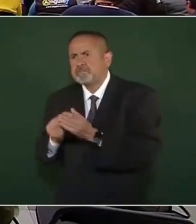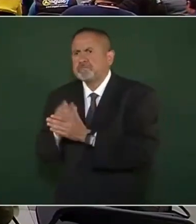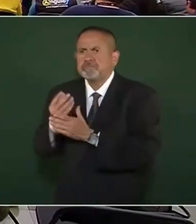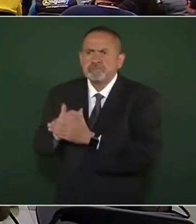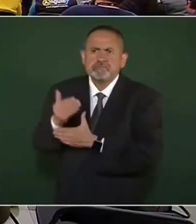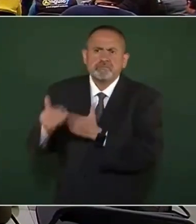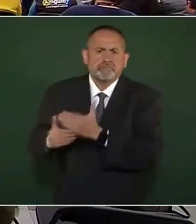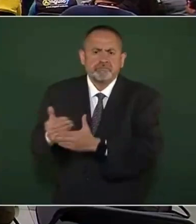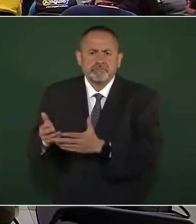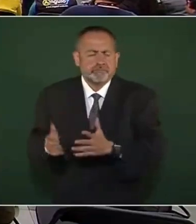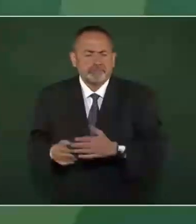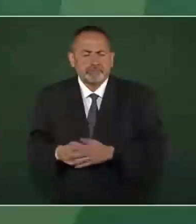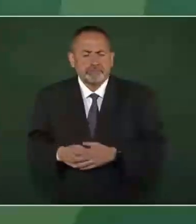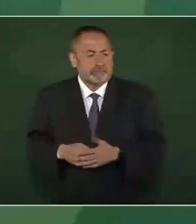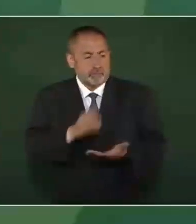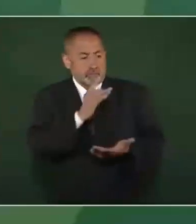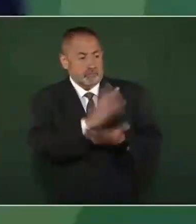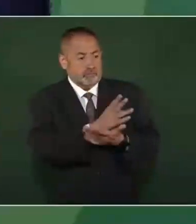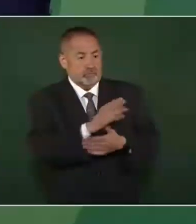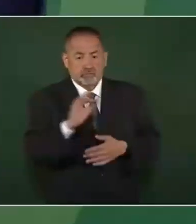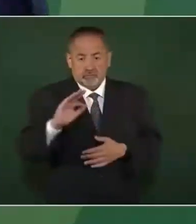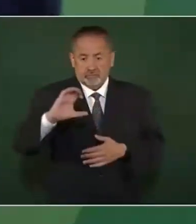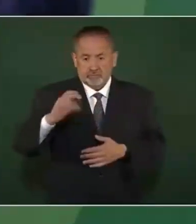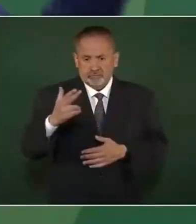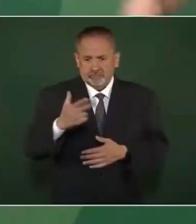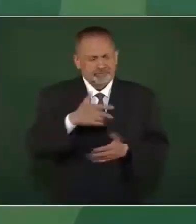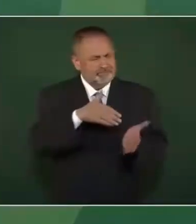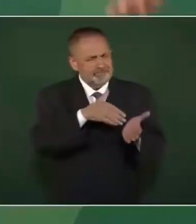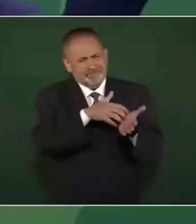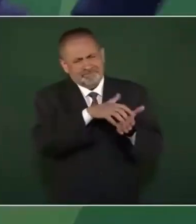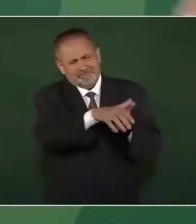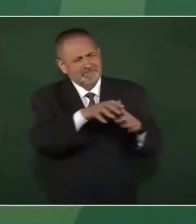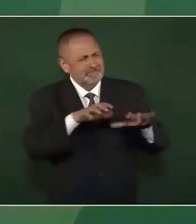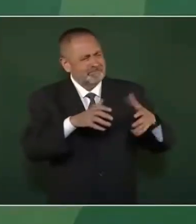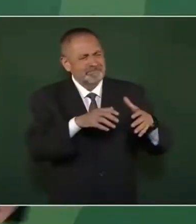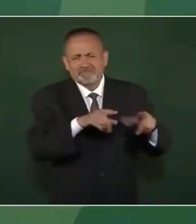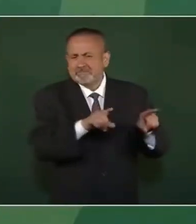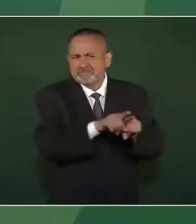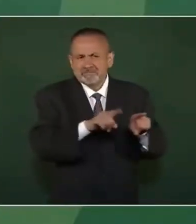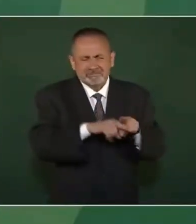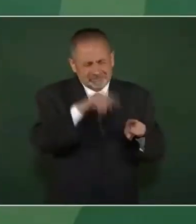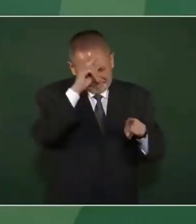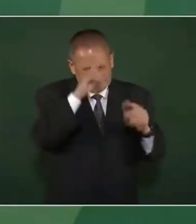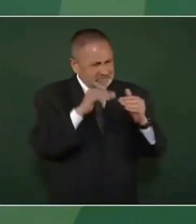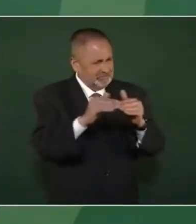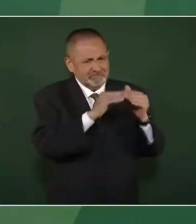Pero no es solo Calderón. Hay millones que piensan de esa manera.